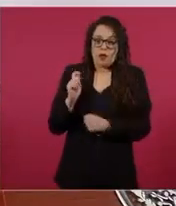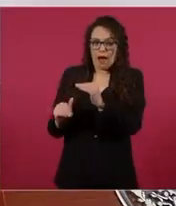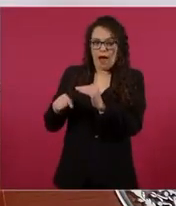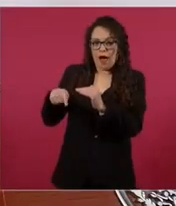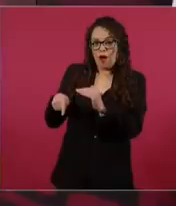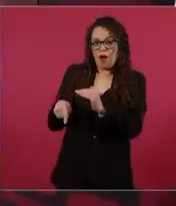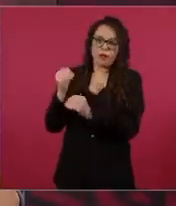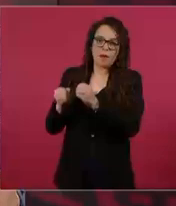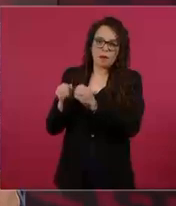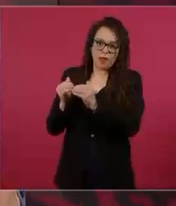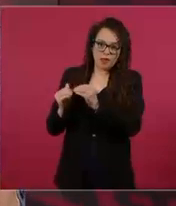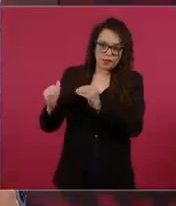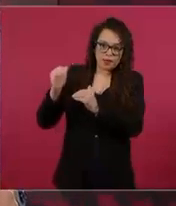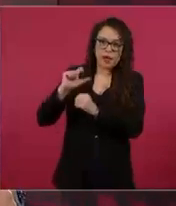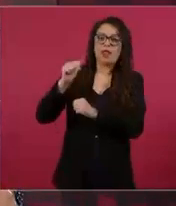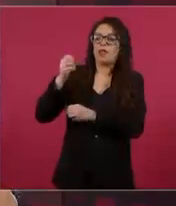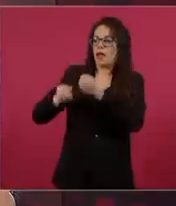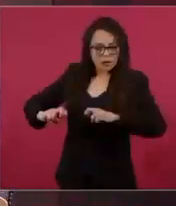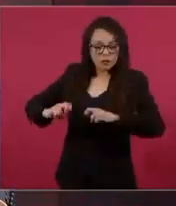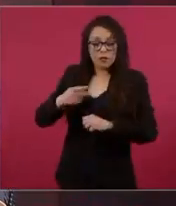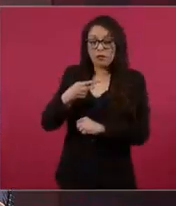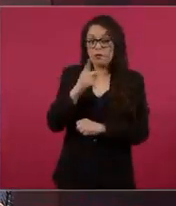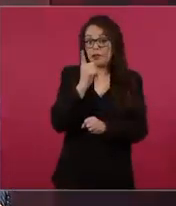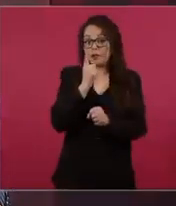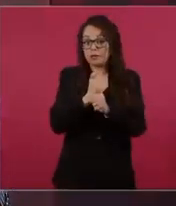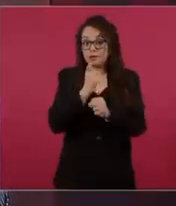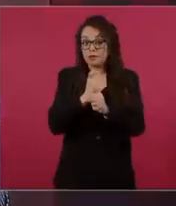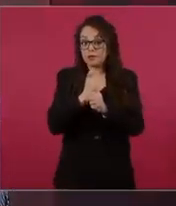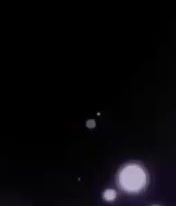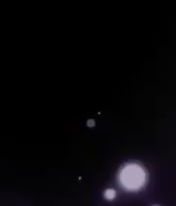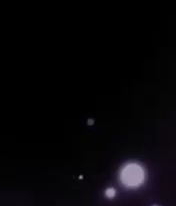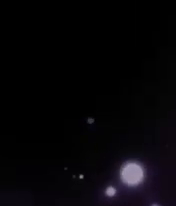la base hacia arriba. Pero eso lo tienen que analizar los legisladores.